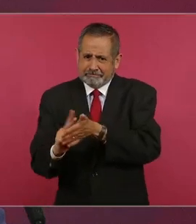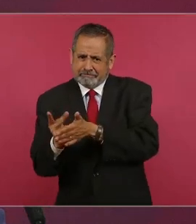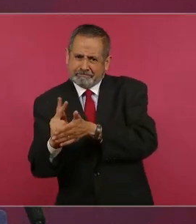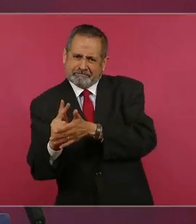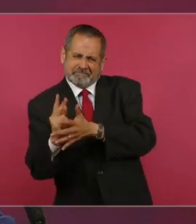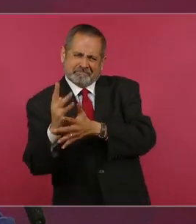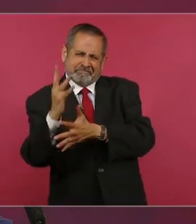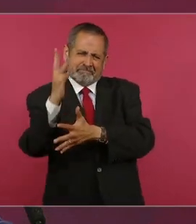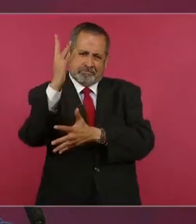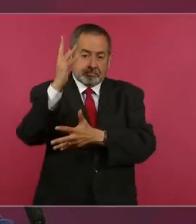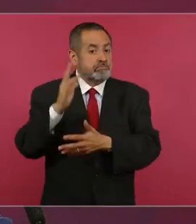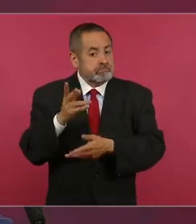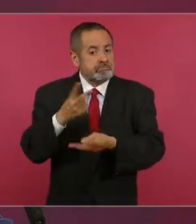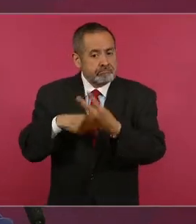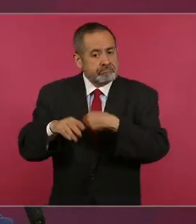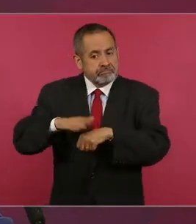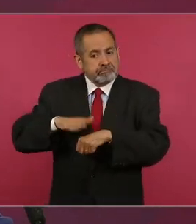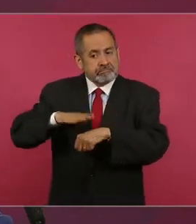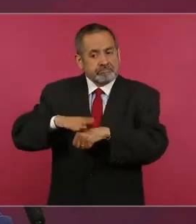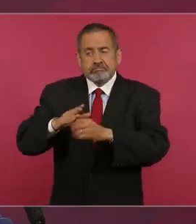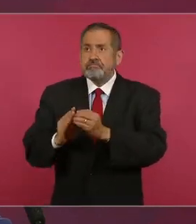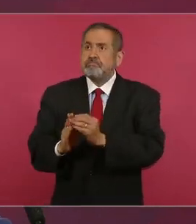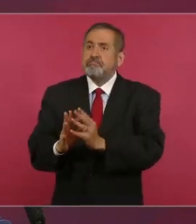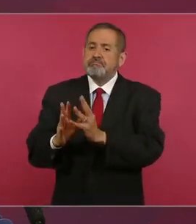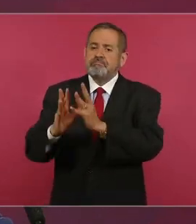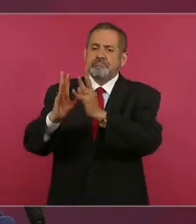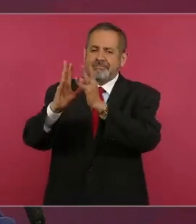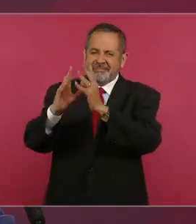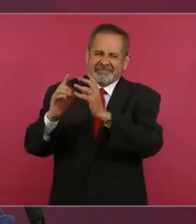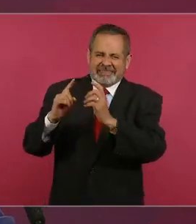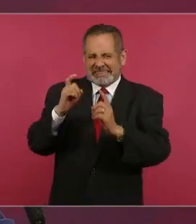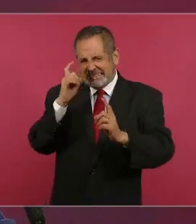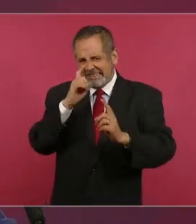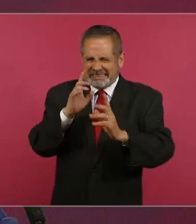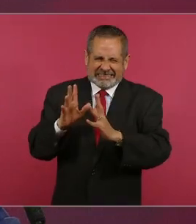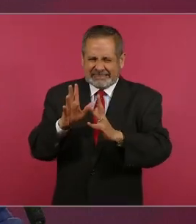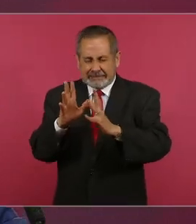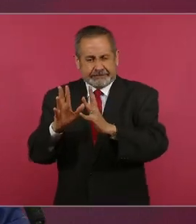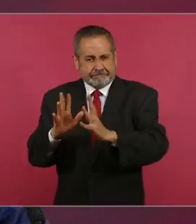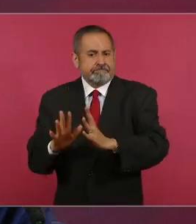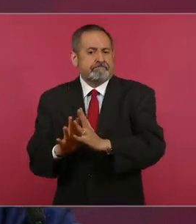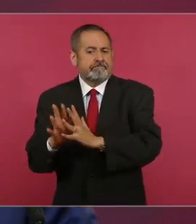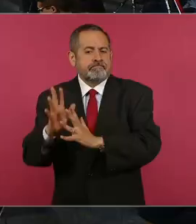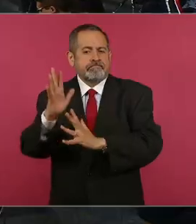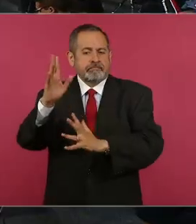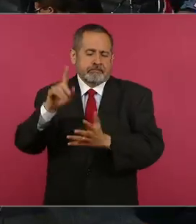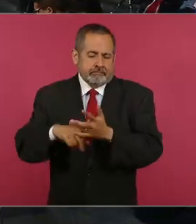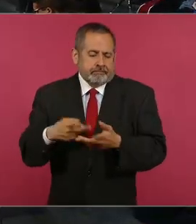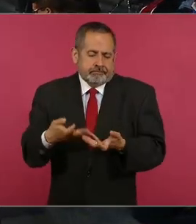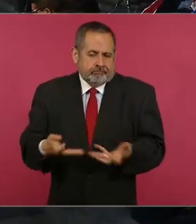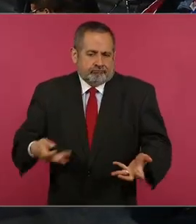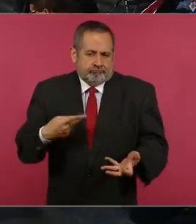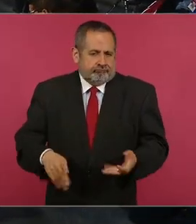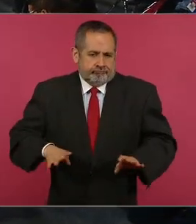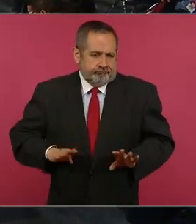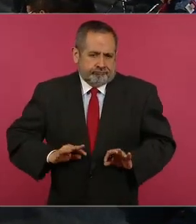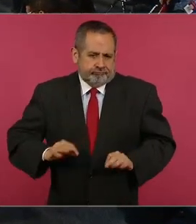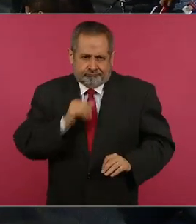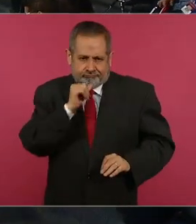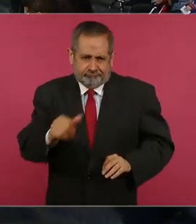Ya ahí van, les cuesta trabajo porque no es su medio,